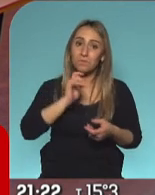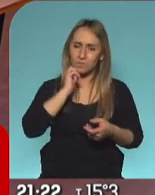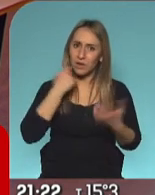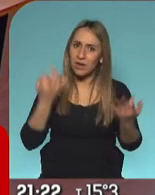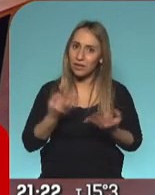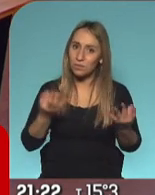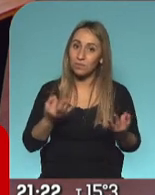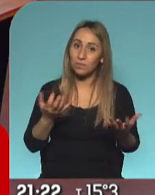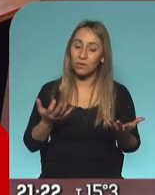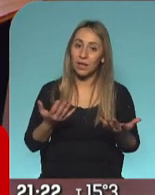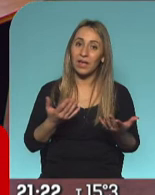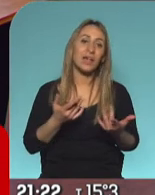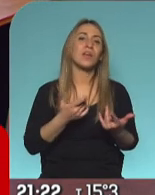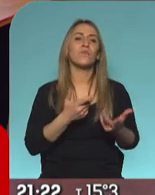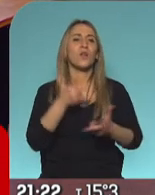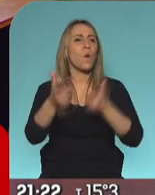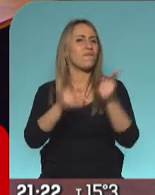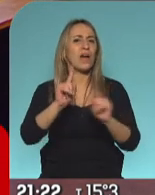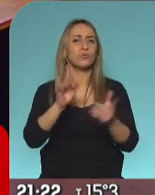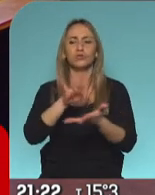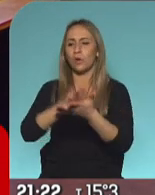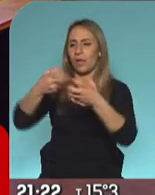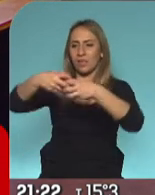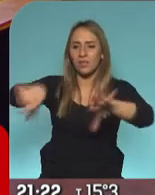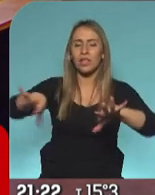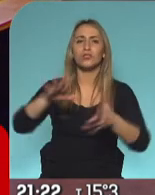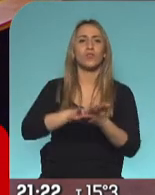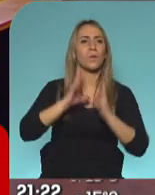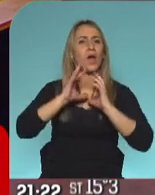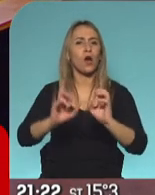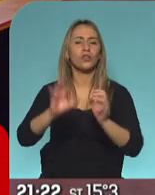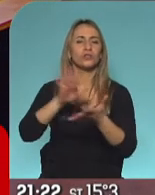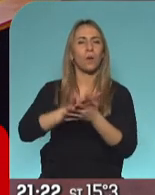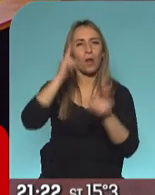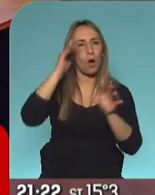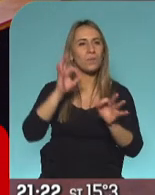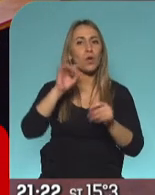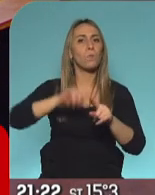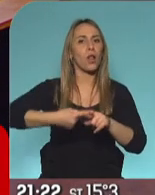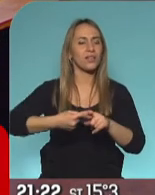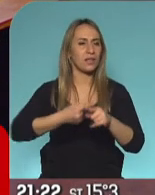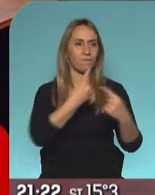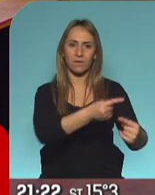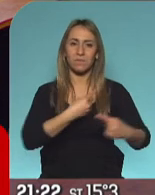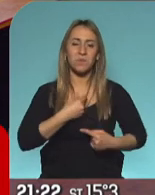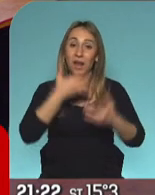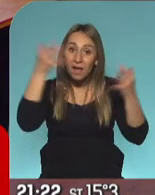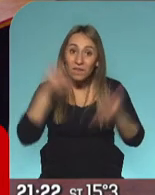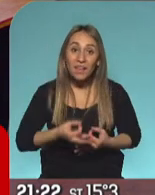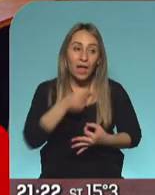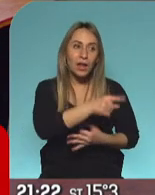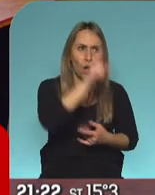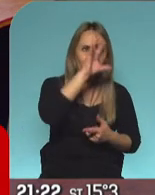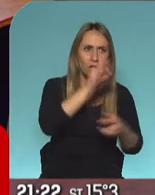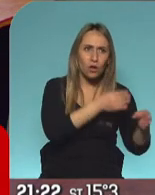hablamos de la grieta, no hablamos del odio, no hablamos de su posición política, que la verdad, ni sé exactamente cuál es ahora,